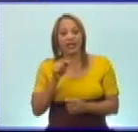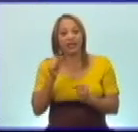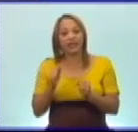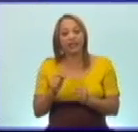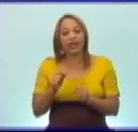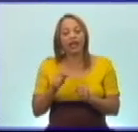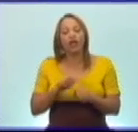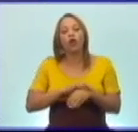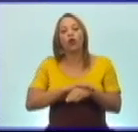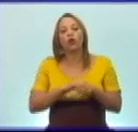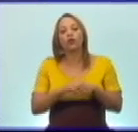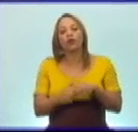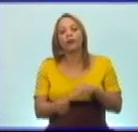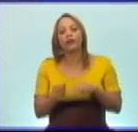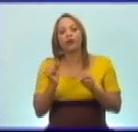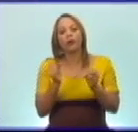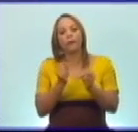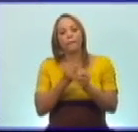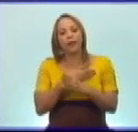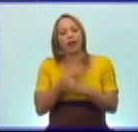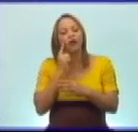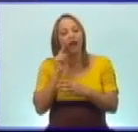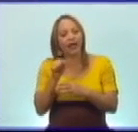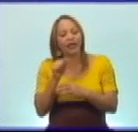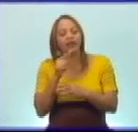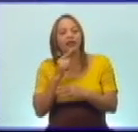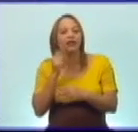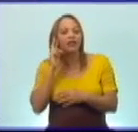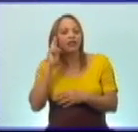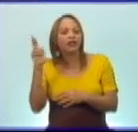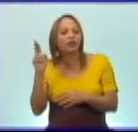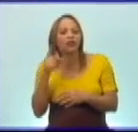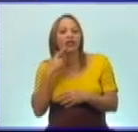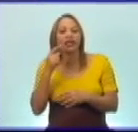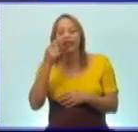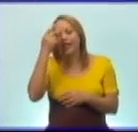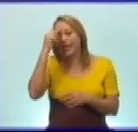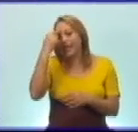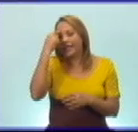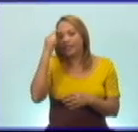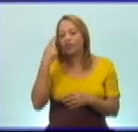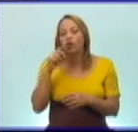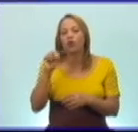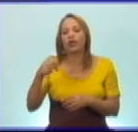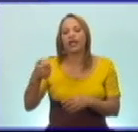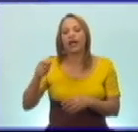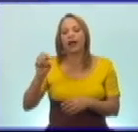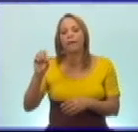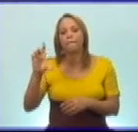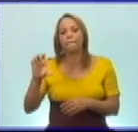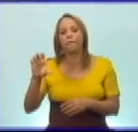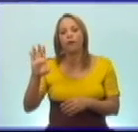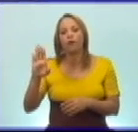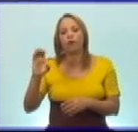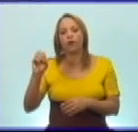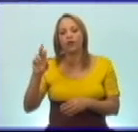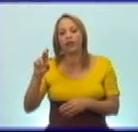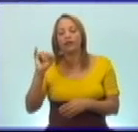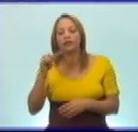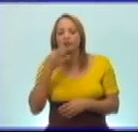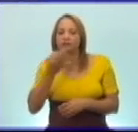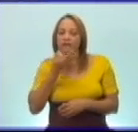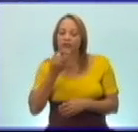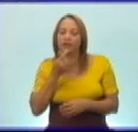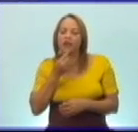zapaticos blancos, que en esa elegía el indio Naborí nos detalla. Los invitamos a que